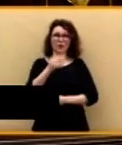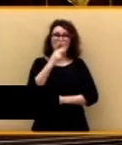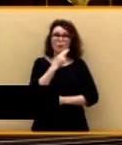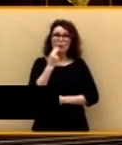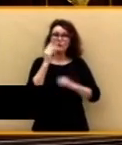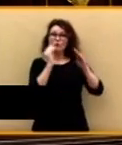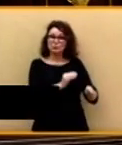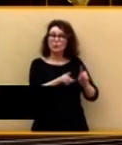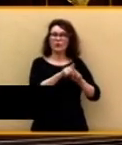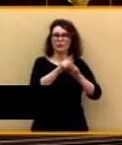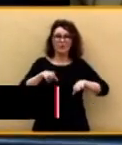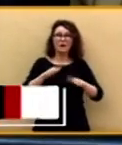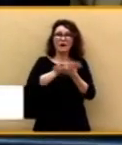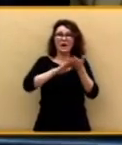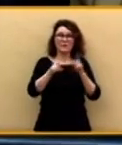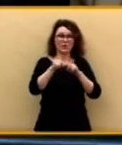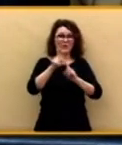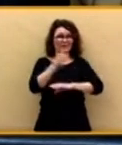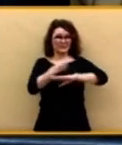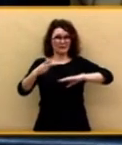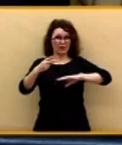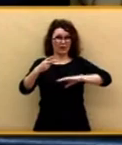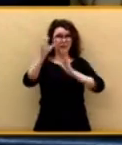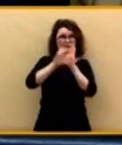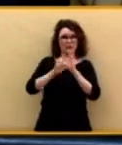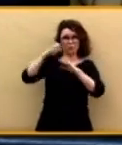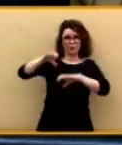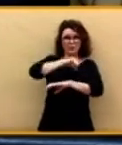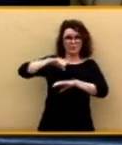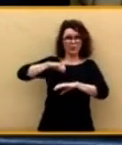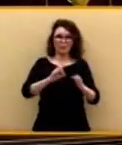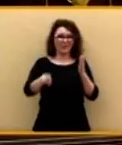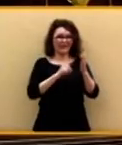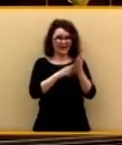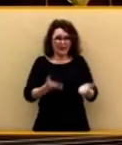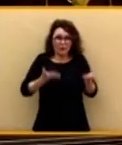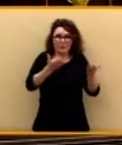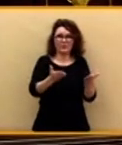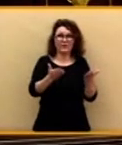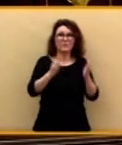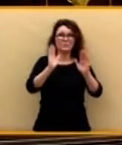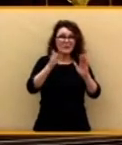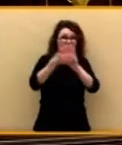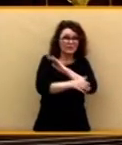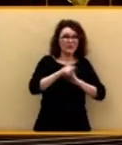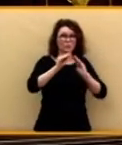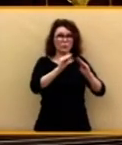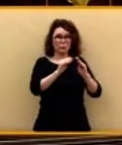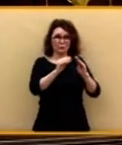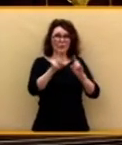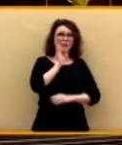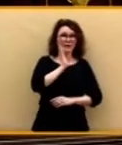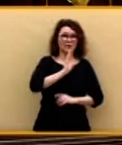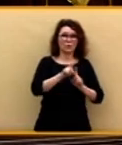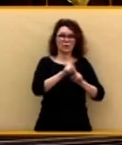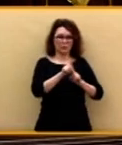depender de la ultraizierda, los separatistas y los batasunos. Pero el nacionalismo pretende convertir su delito en su fuente de derecho y de poder,